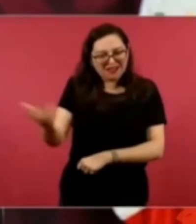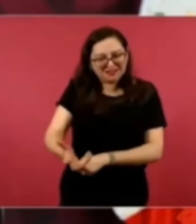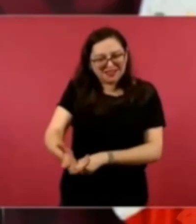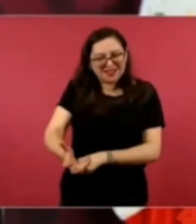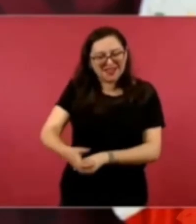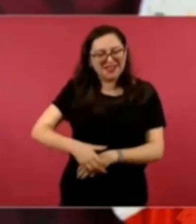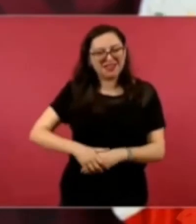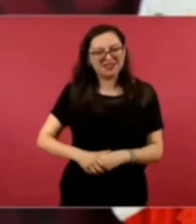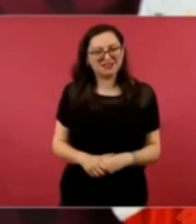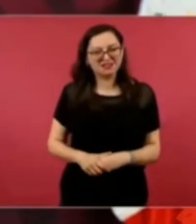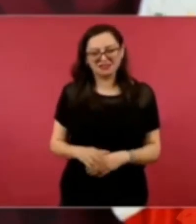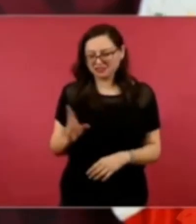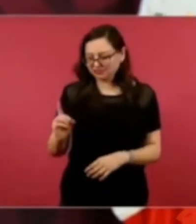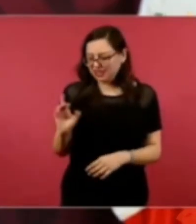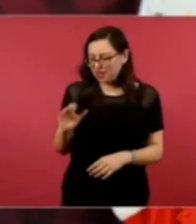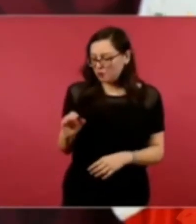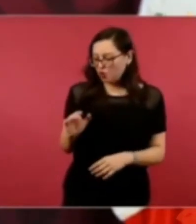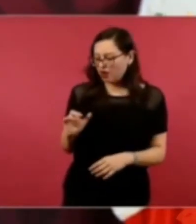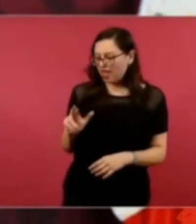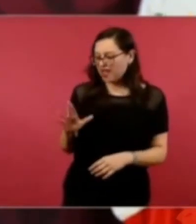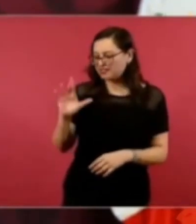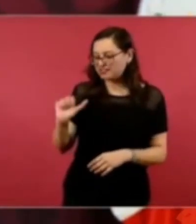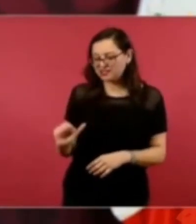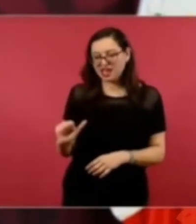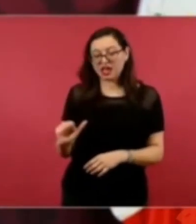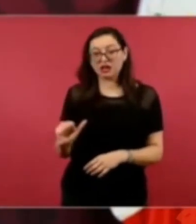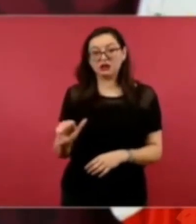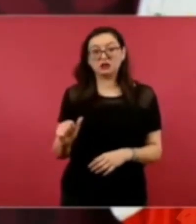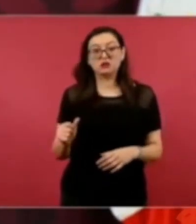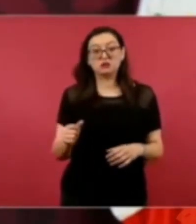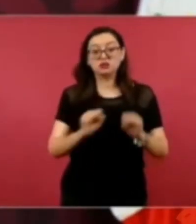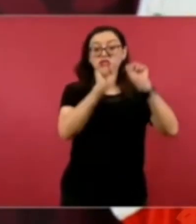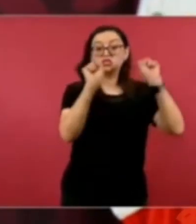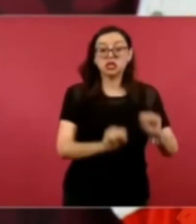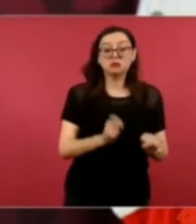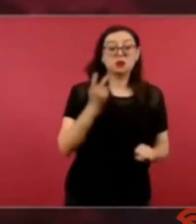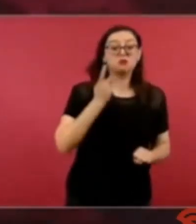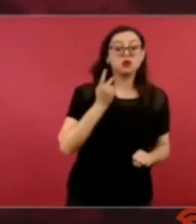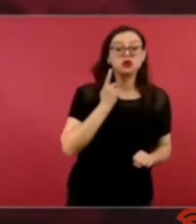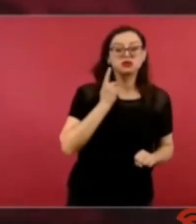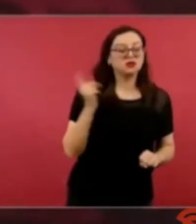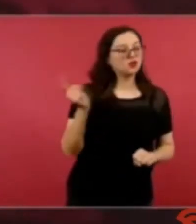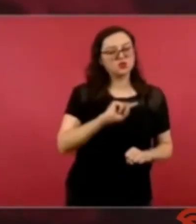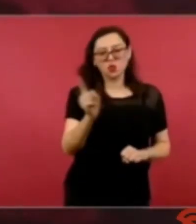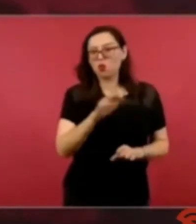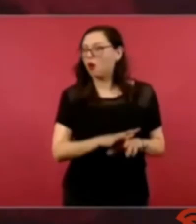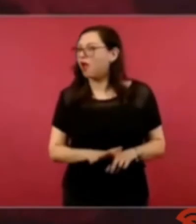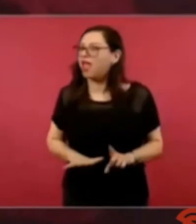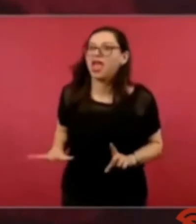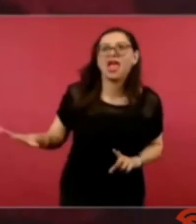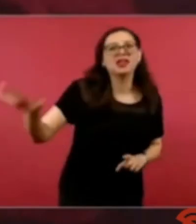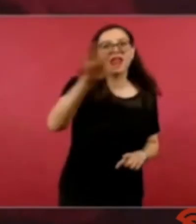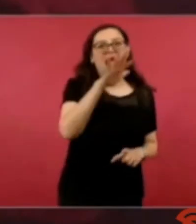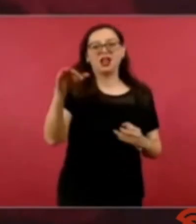la democracia no sólo como sistema político sino como forma de vida